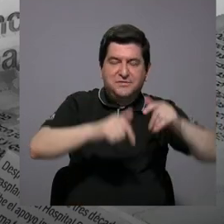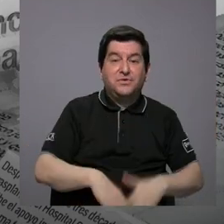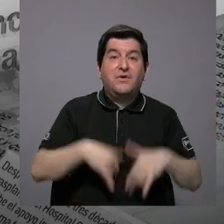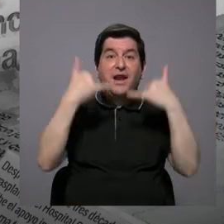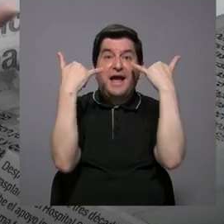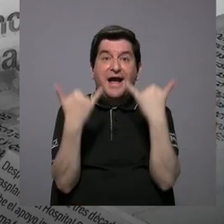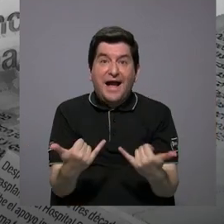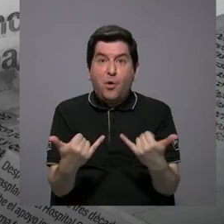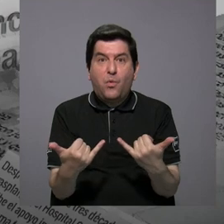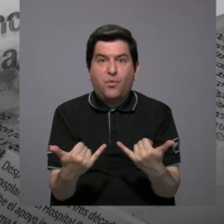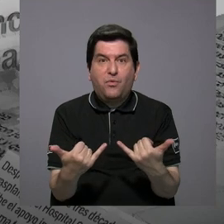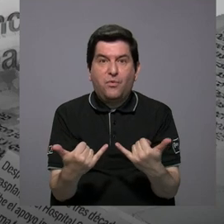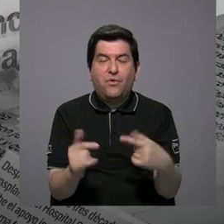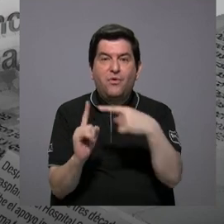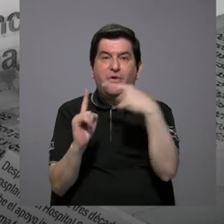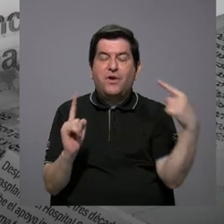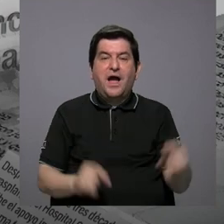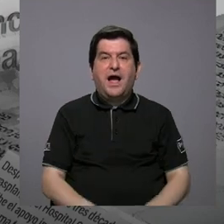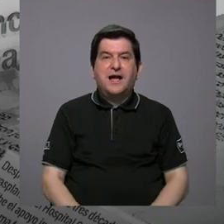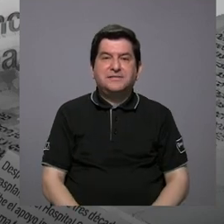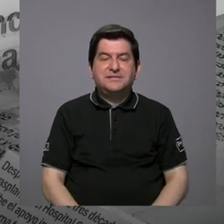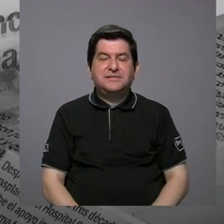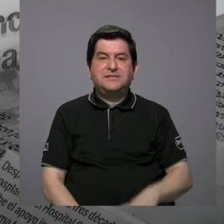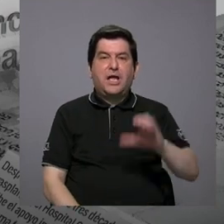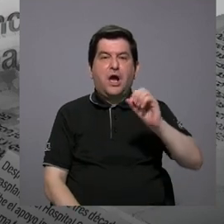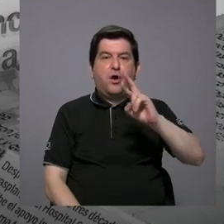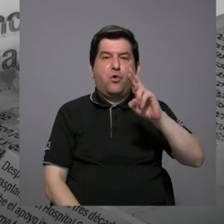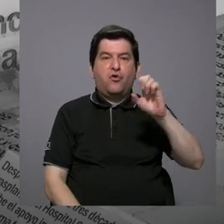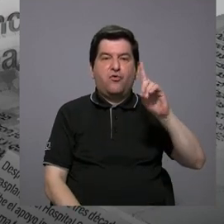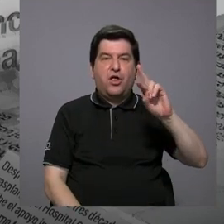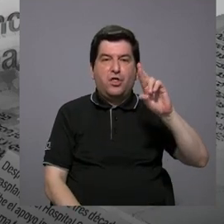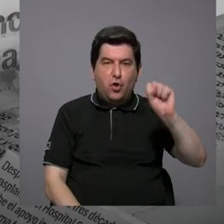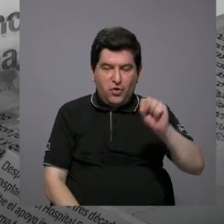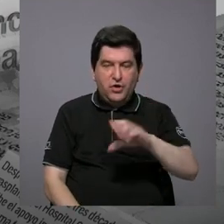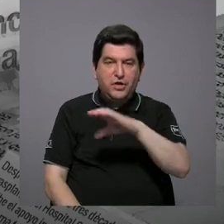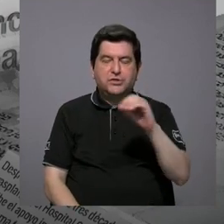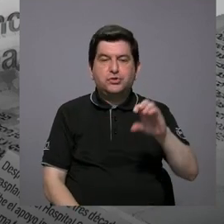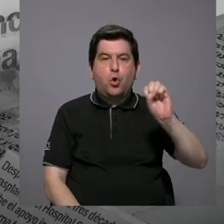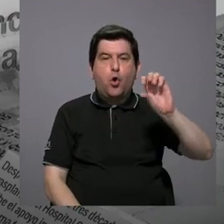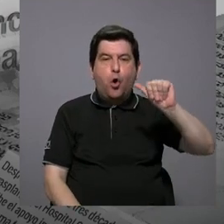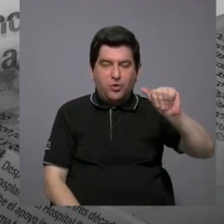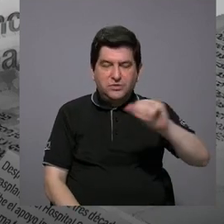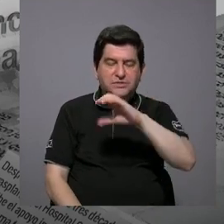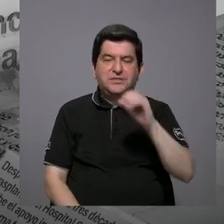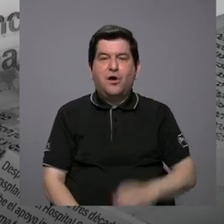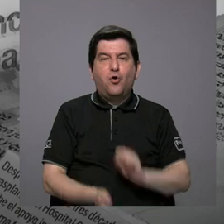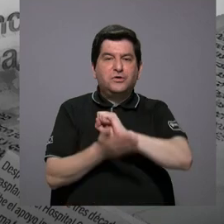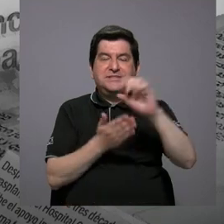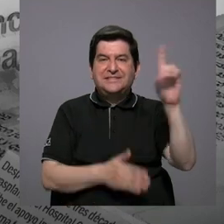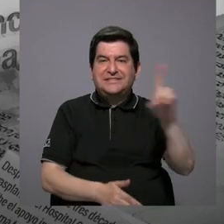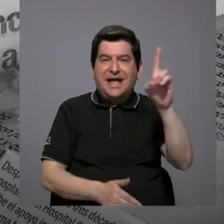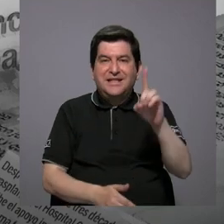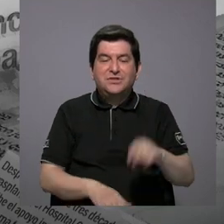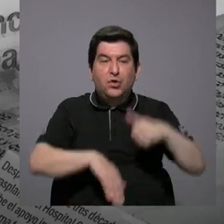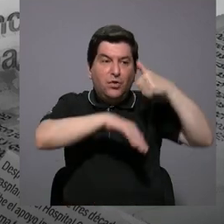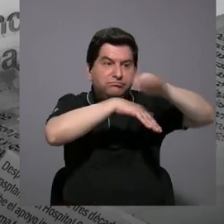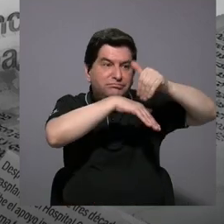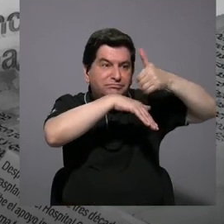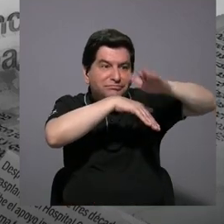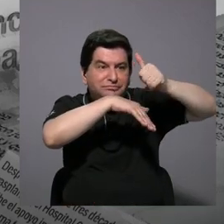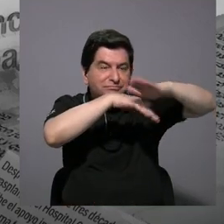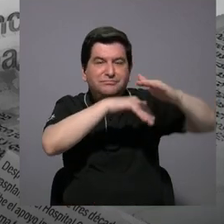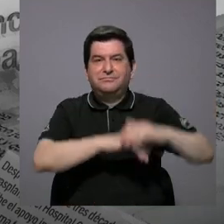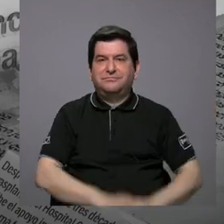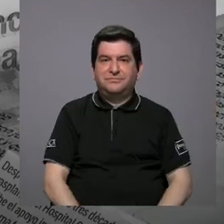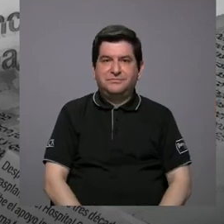y ahora resulta que vienen hasta de Corredores, de Osa, de Santo Domingo, etc. Entonces, y